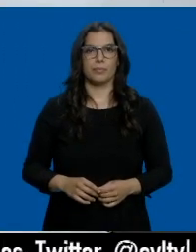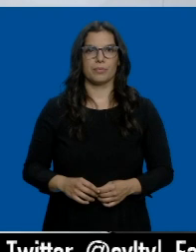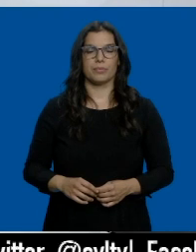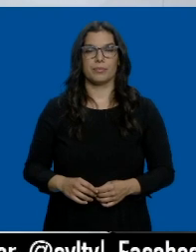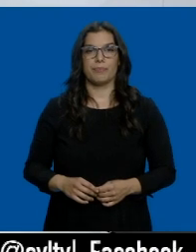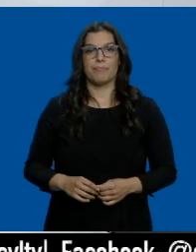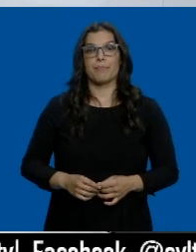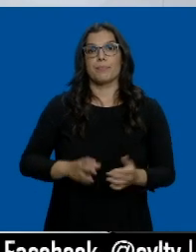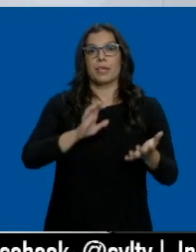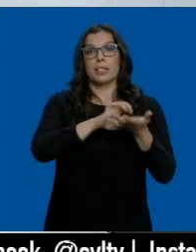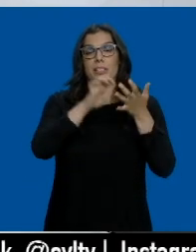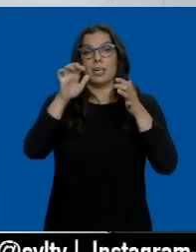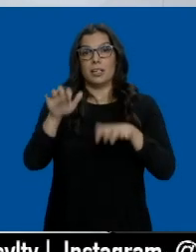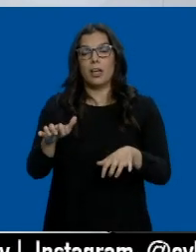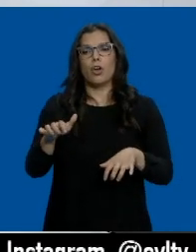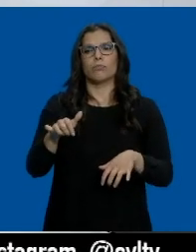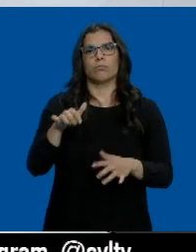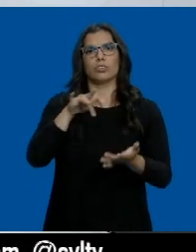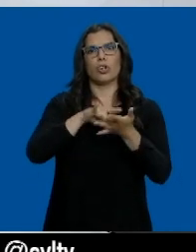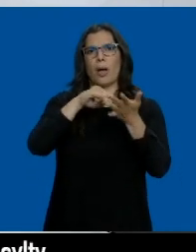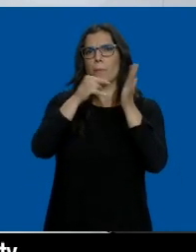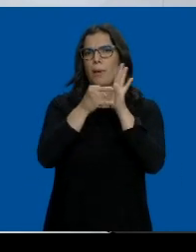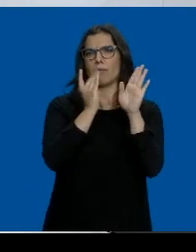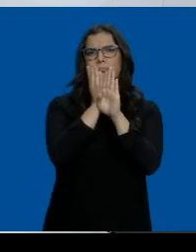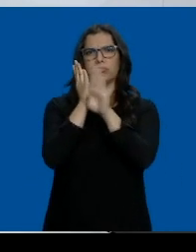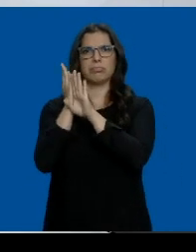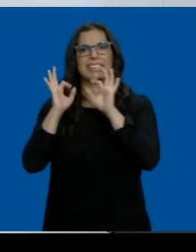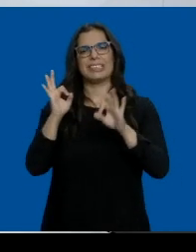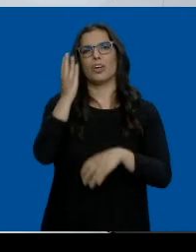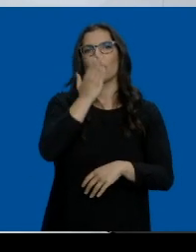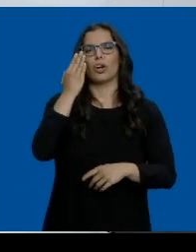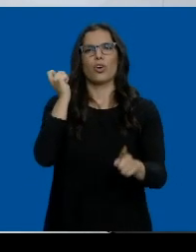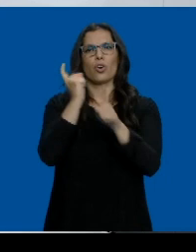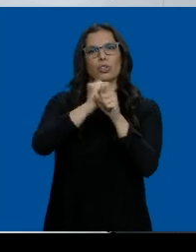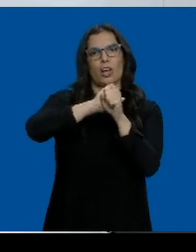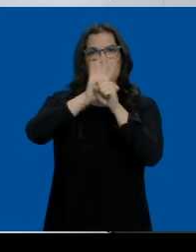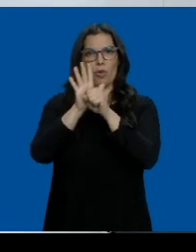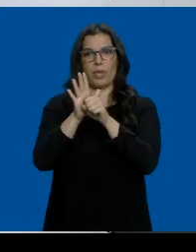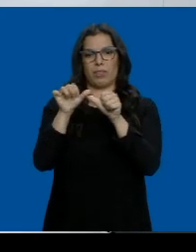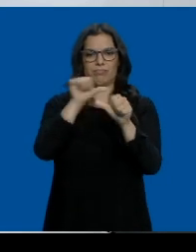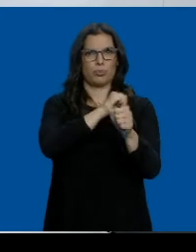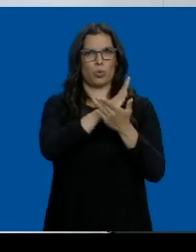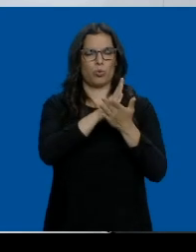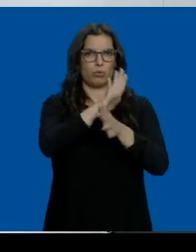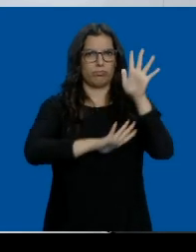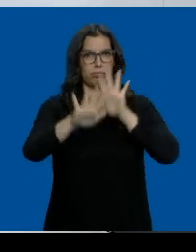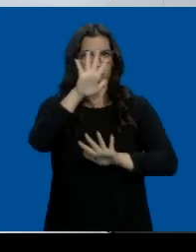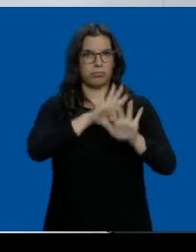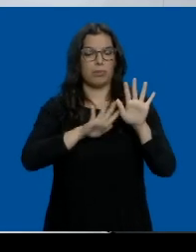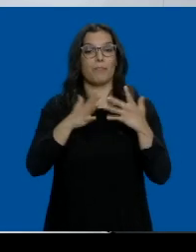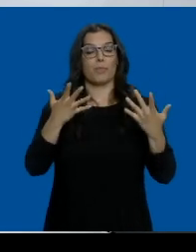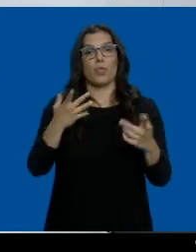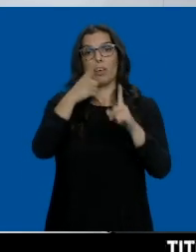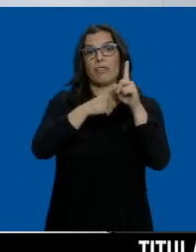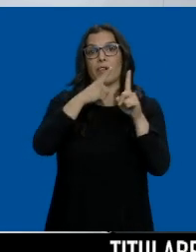Castilla y León ha sido un ejemplo en la planificación escolar contra el COVID en este año tan complicado. Y con ese